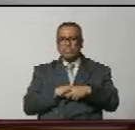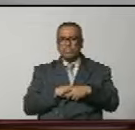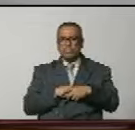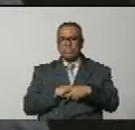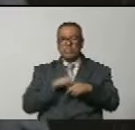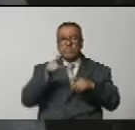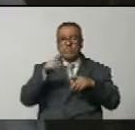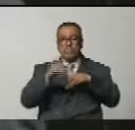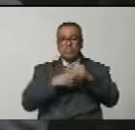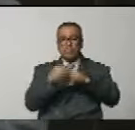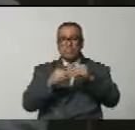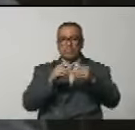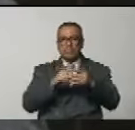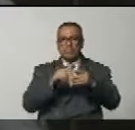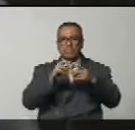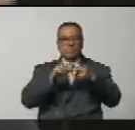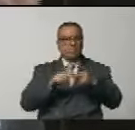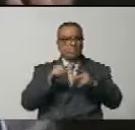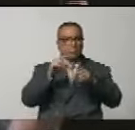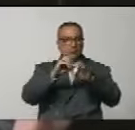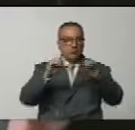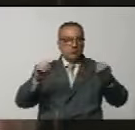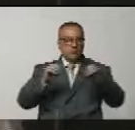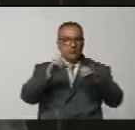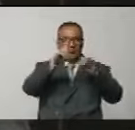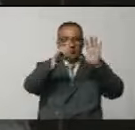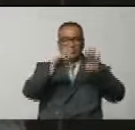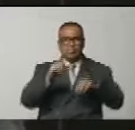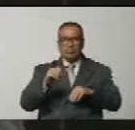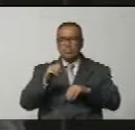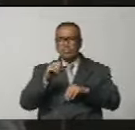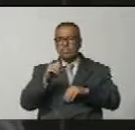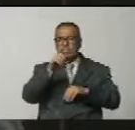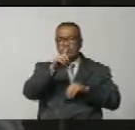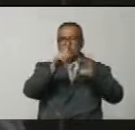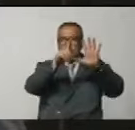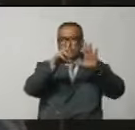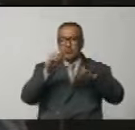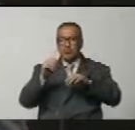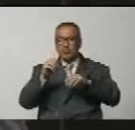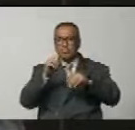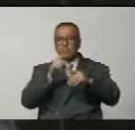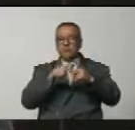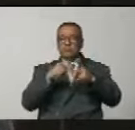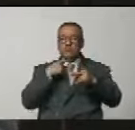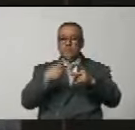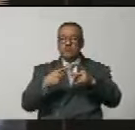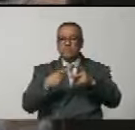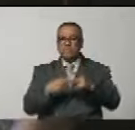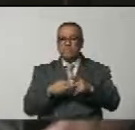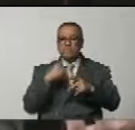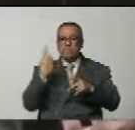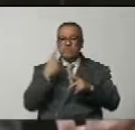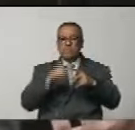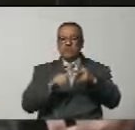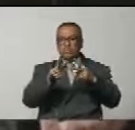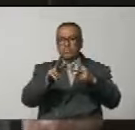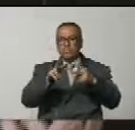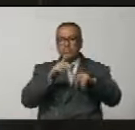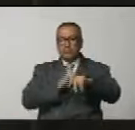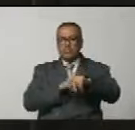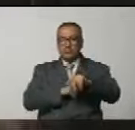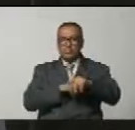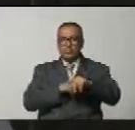eso me refiero colocando la enmienda porque el origen es el 160 lo que quiero es que como la enmienda señalaba que antes era hasta solo por dos periodos